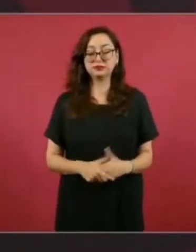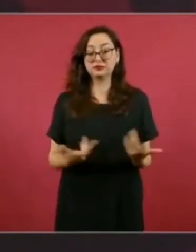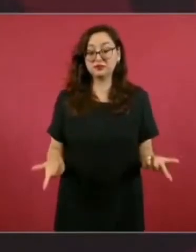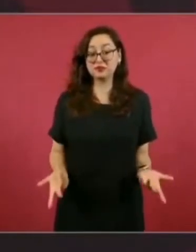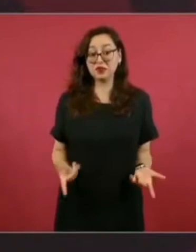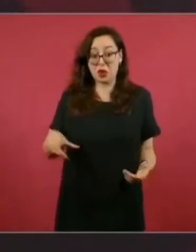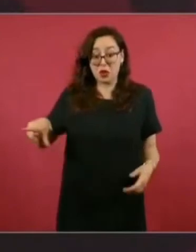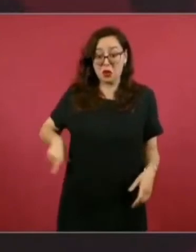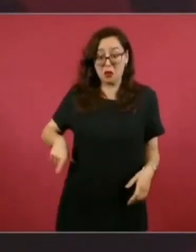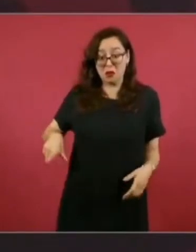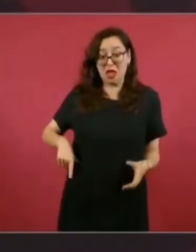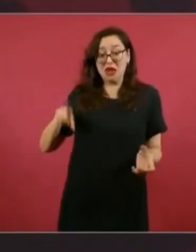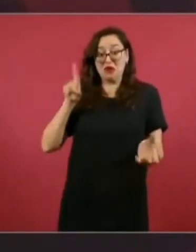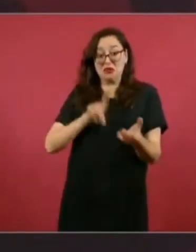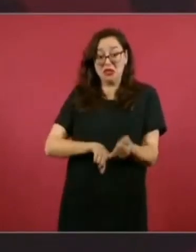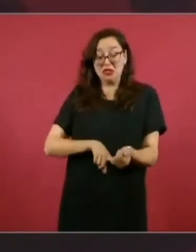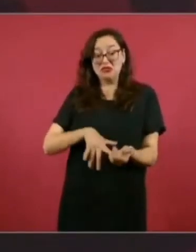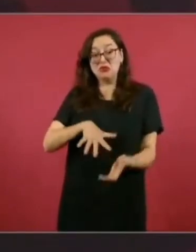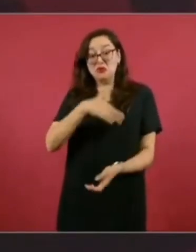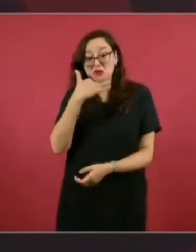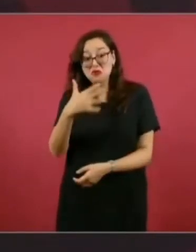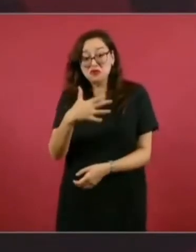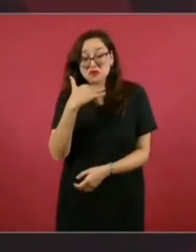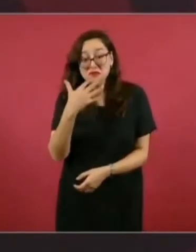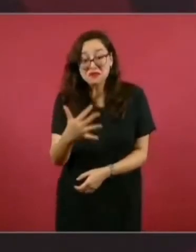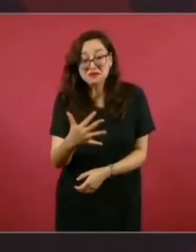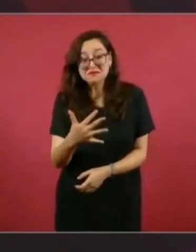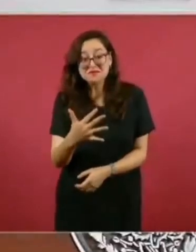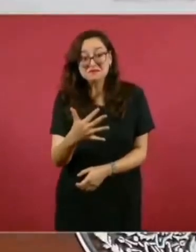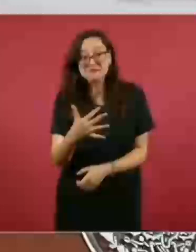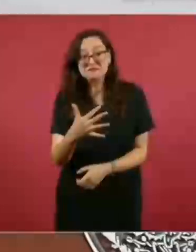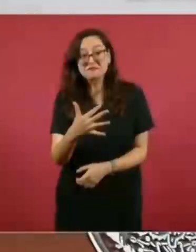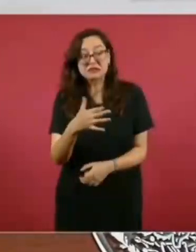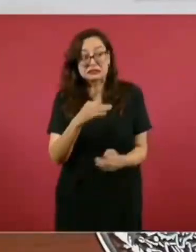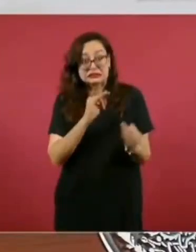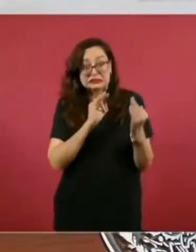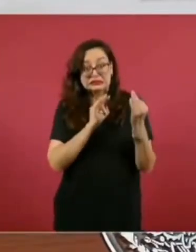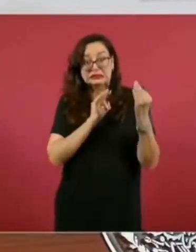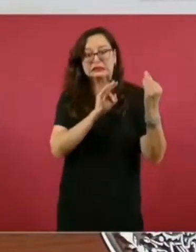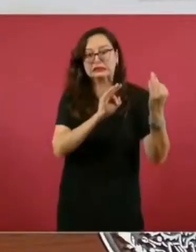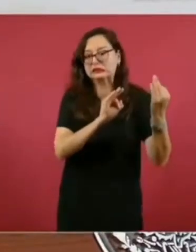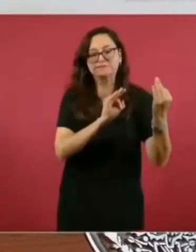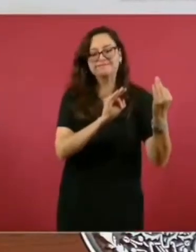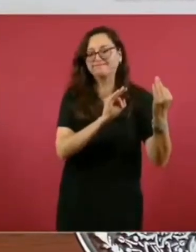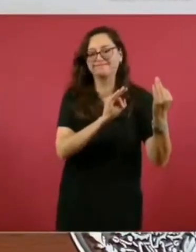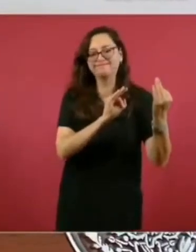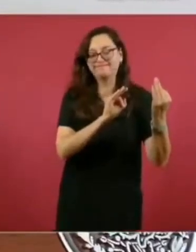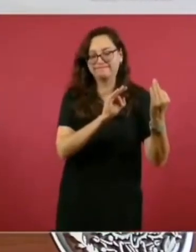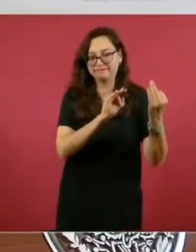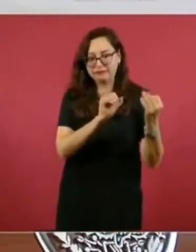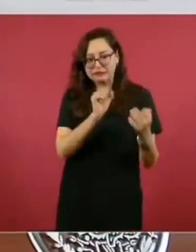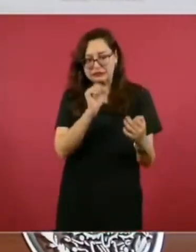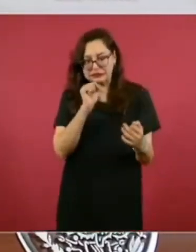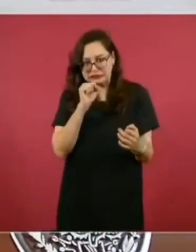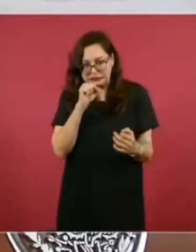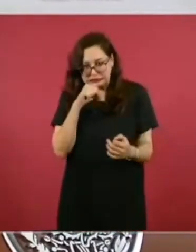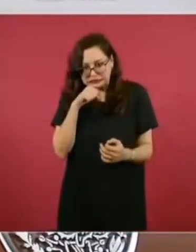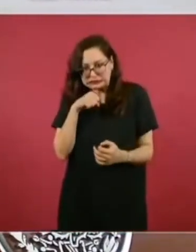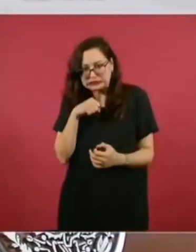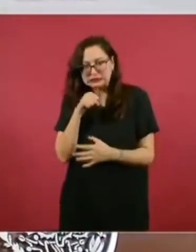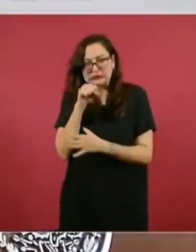eso le permite a otros